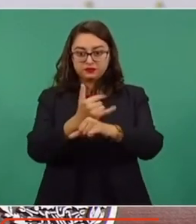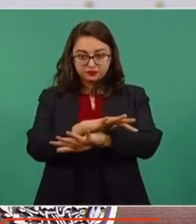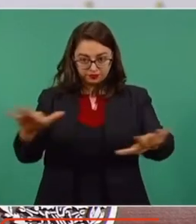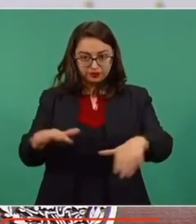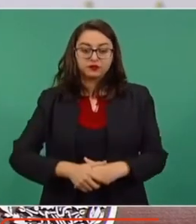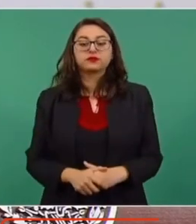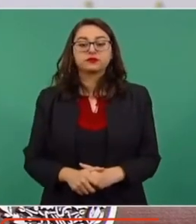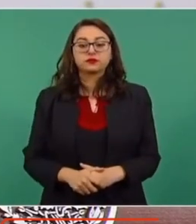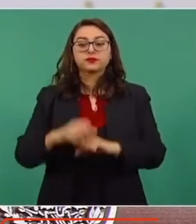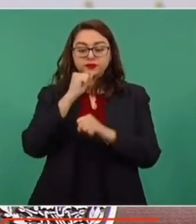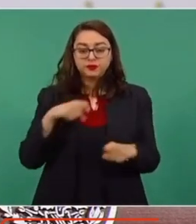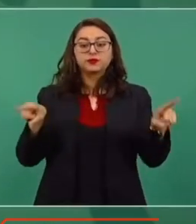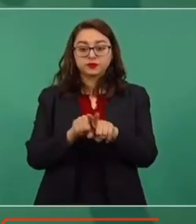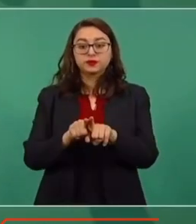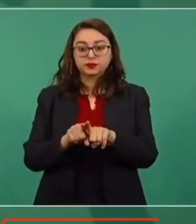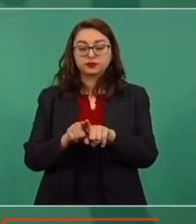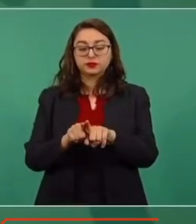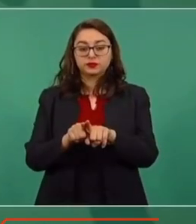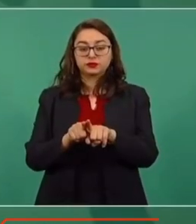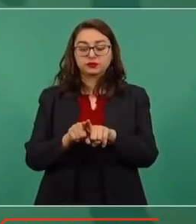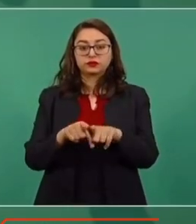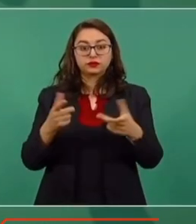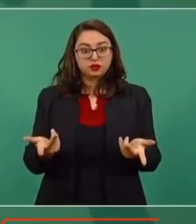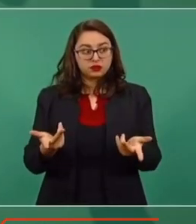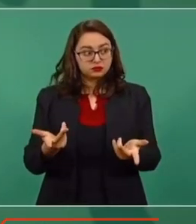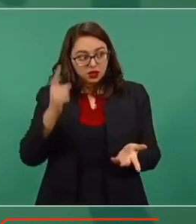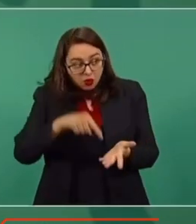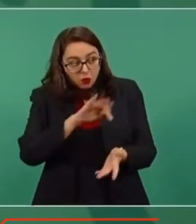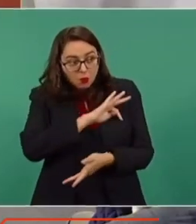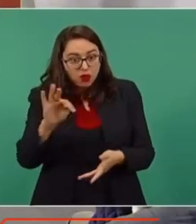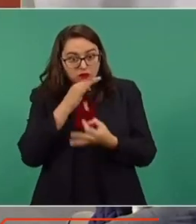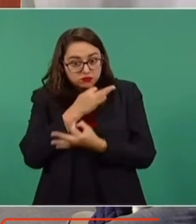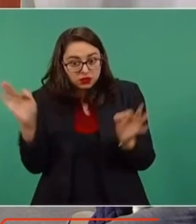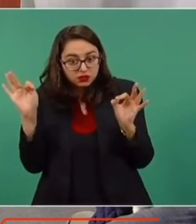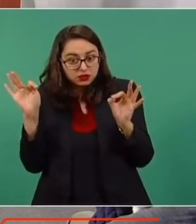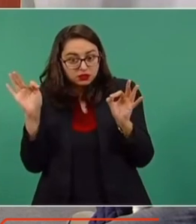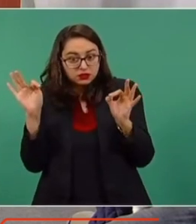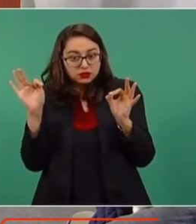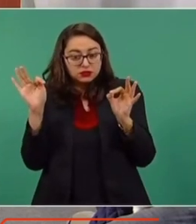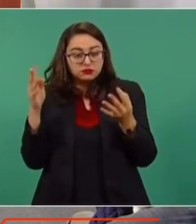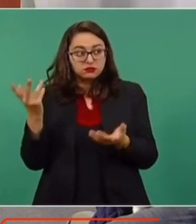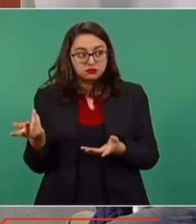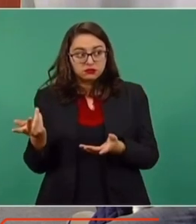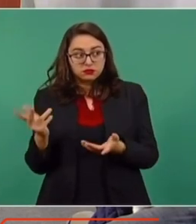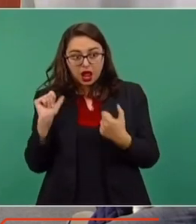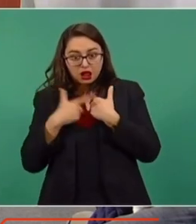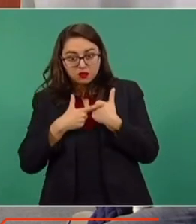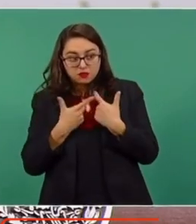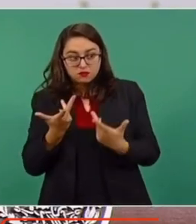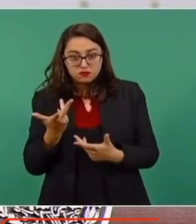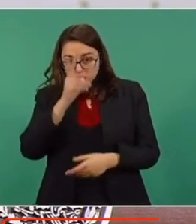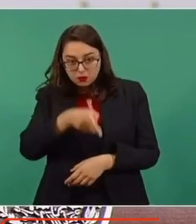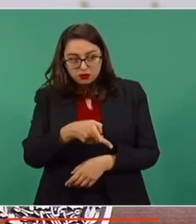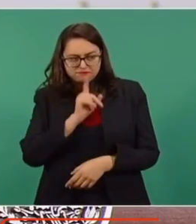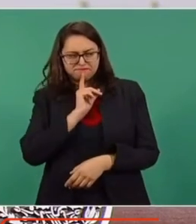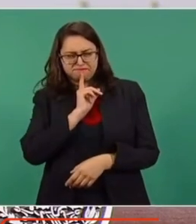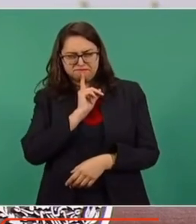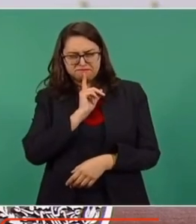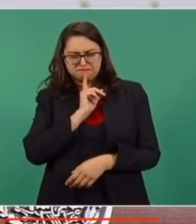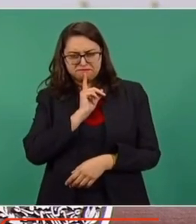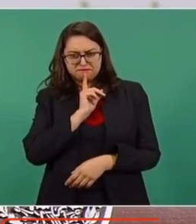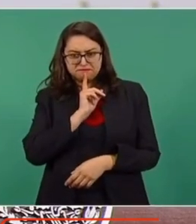También aprovecho, porque creo que lo puedo hacer. No lo van a prohibir, pero